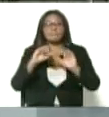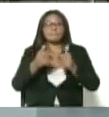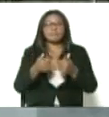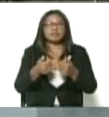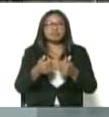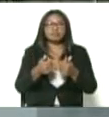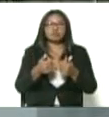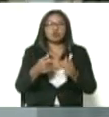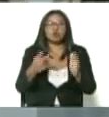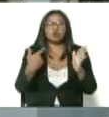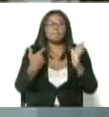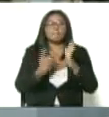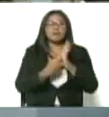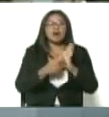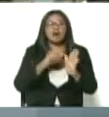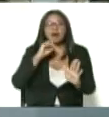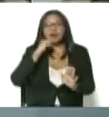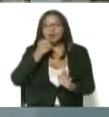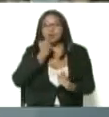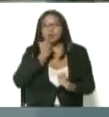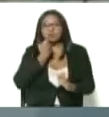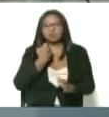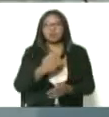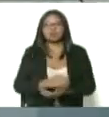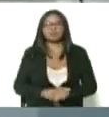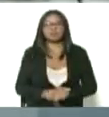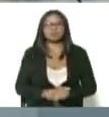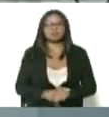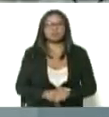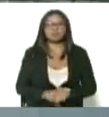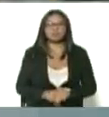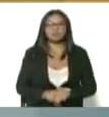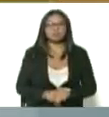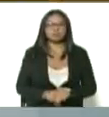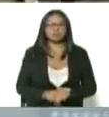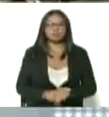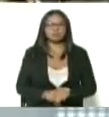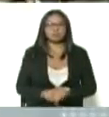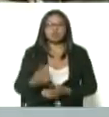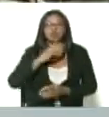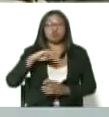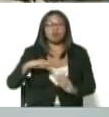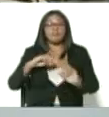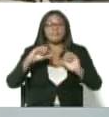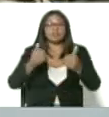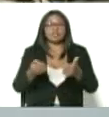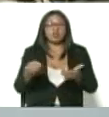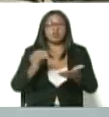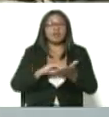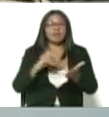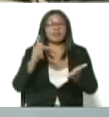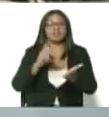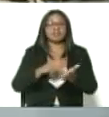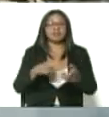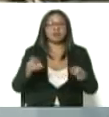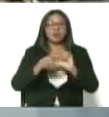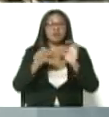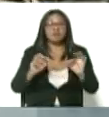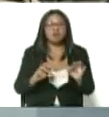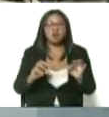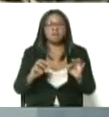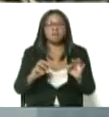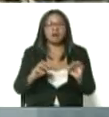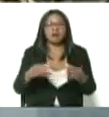Sputnik V, la primera vacuna rusa, para nosotros iniciar y participar de la fase